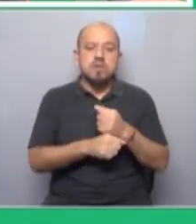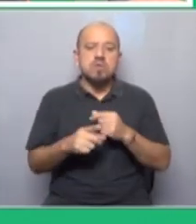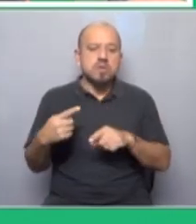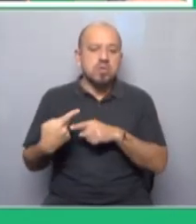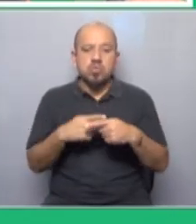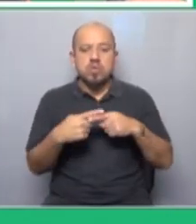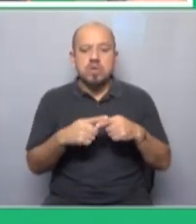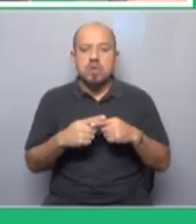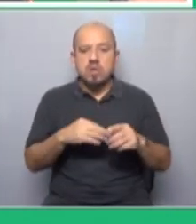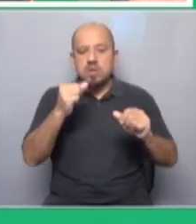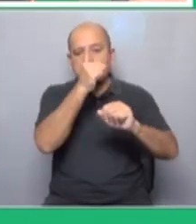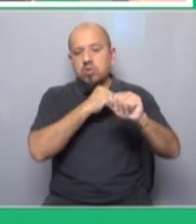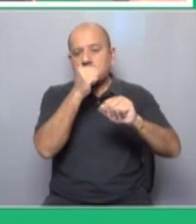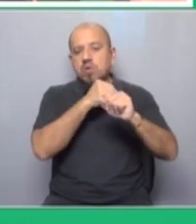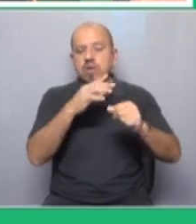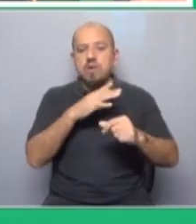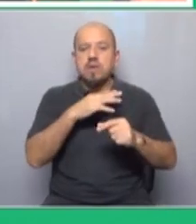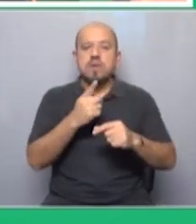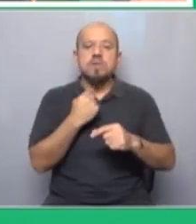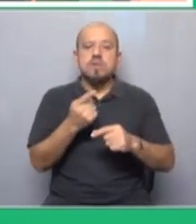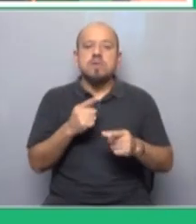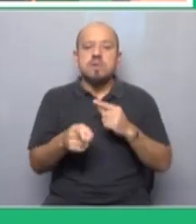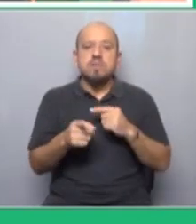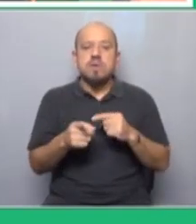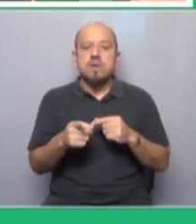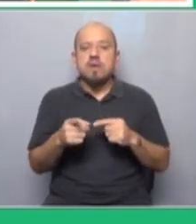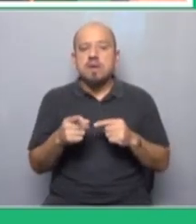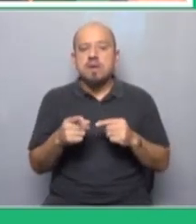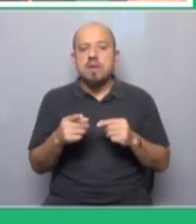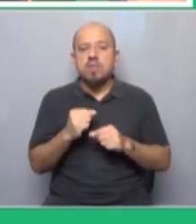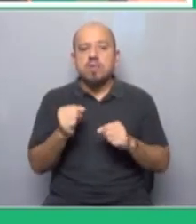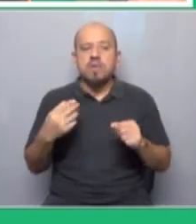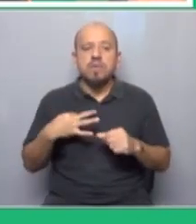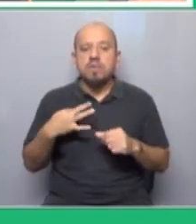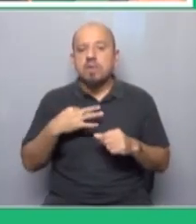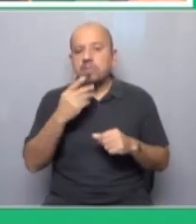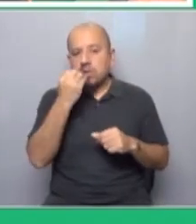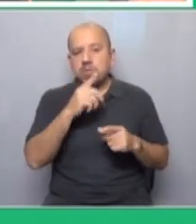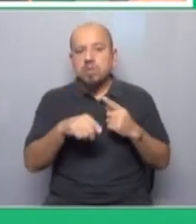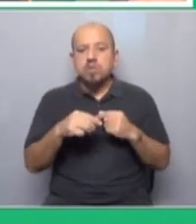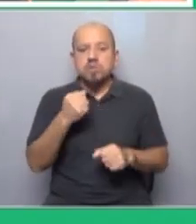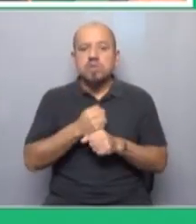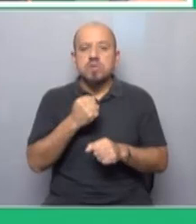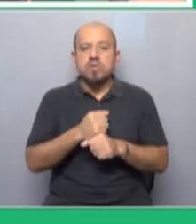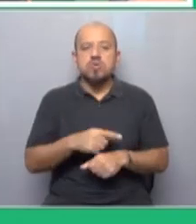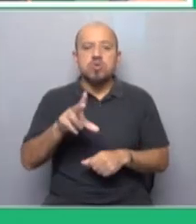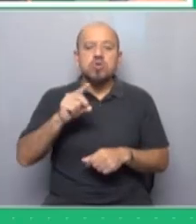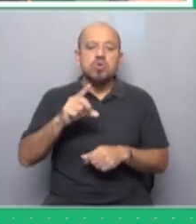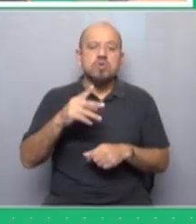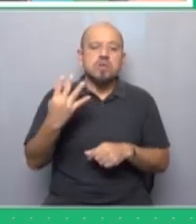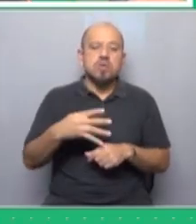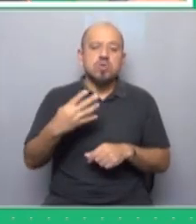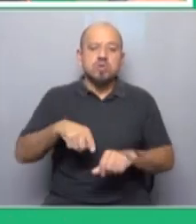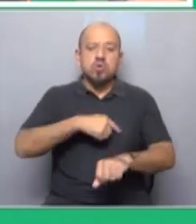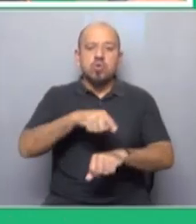por ejemplo que la tecnología tenía que servir para vivir mejor para trabajar menos se trabajaba 12 y 14 horas por día